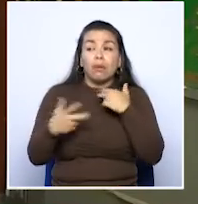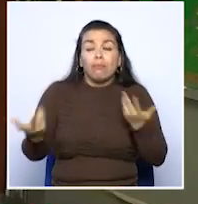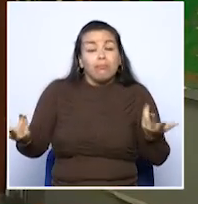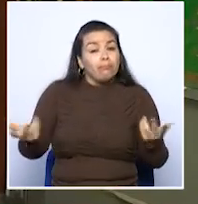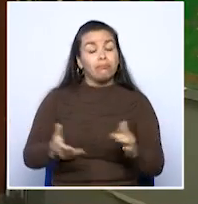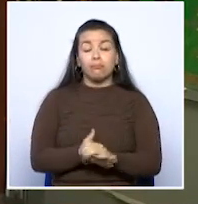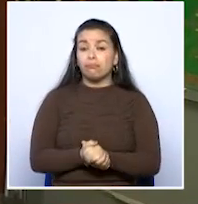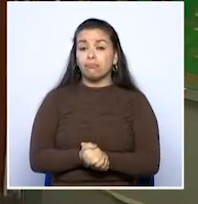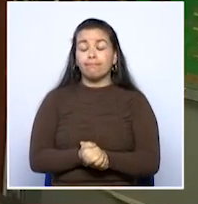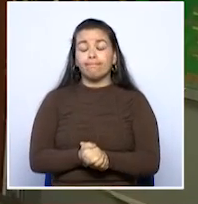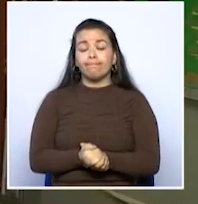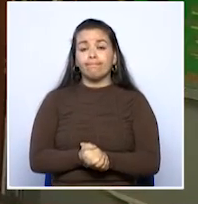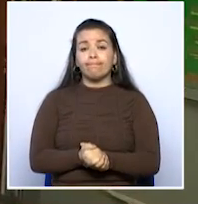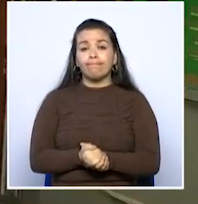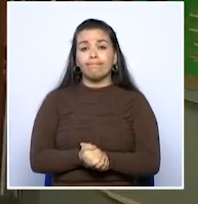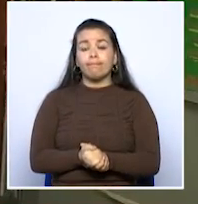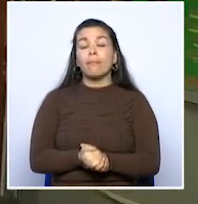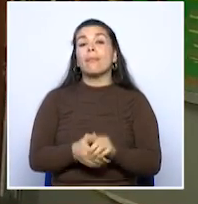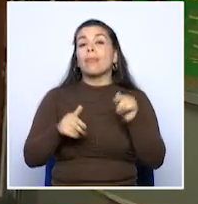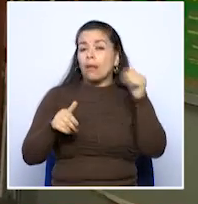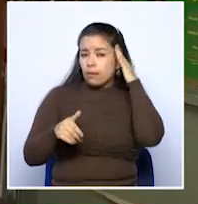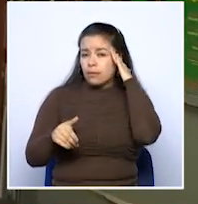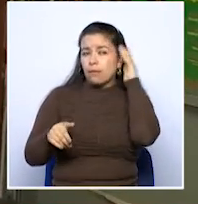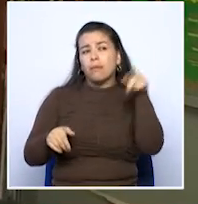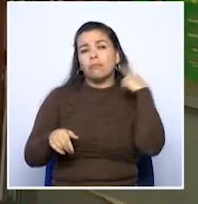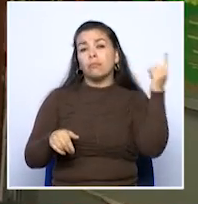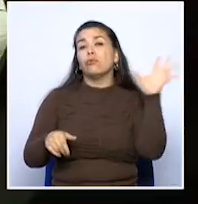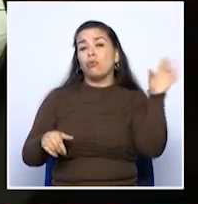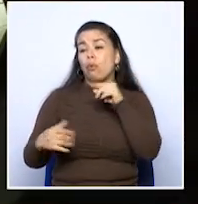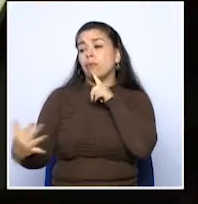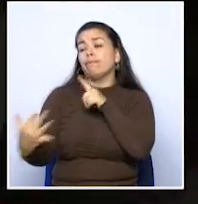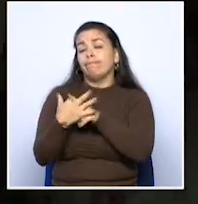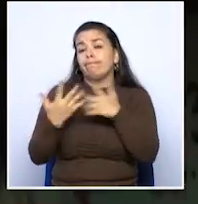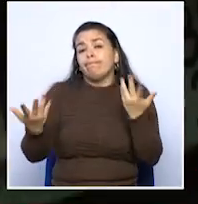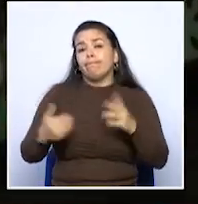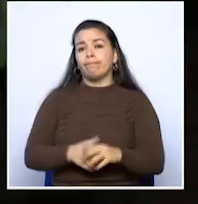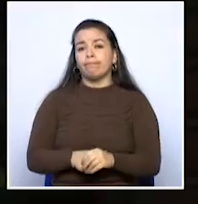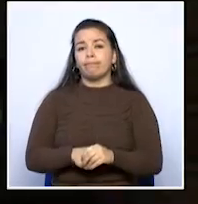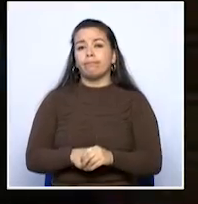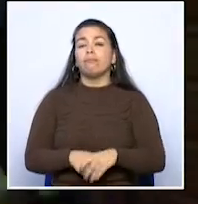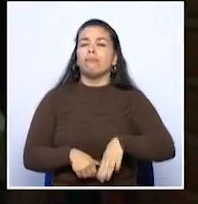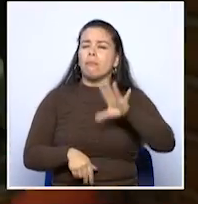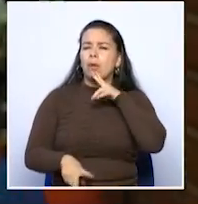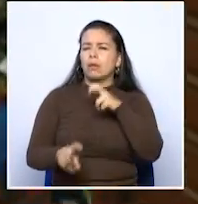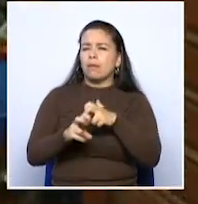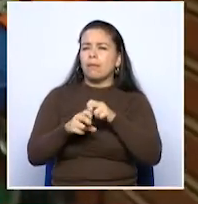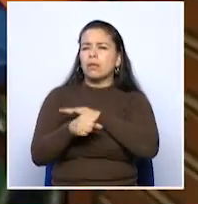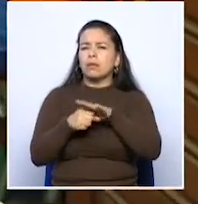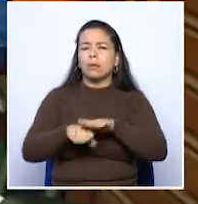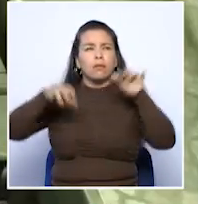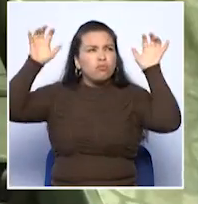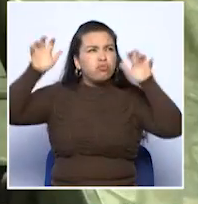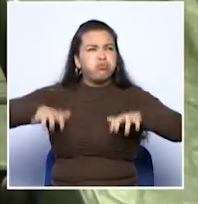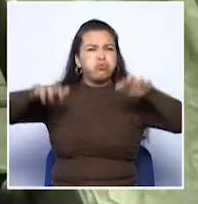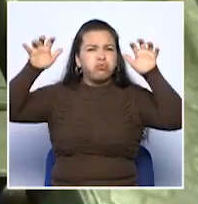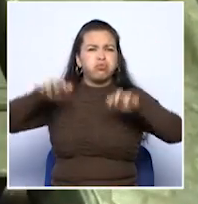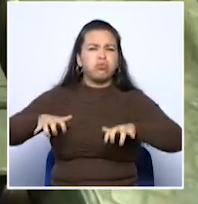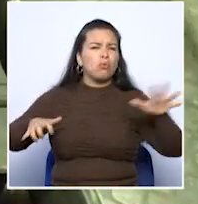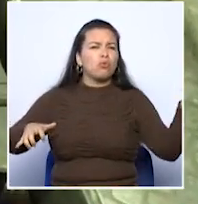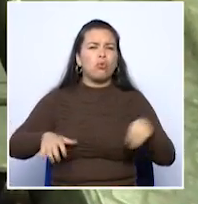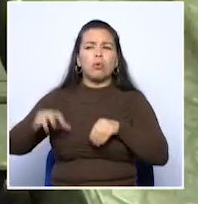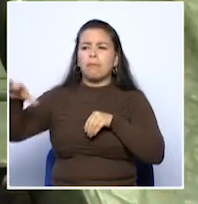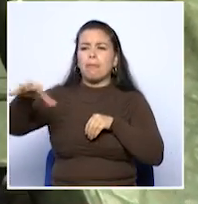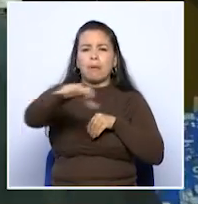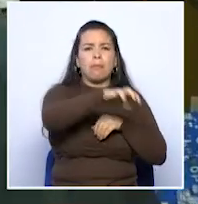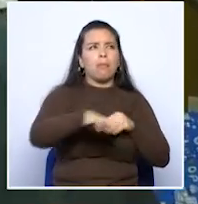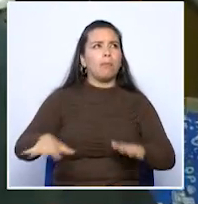totalmente que en ese sentido pues todos somos perjudicados. La época más difícil para ellos es el invierno, pues todos los locales